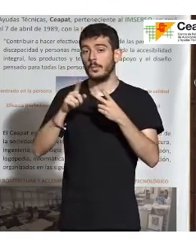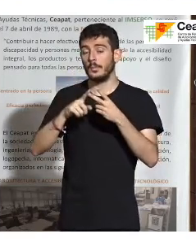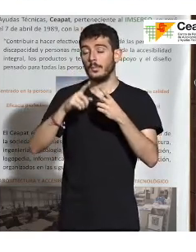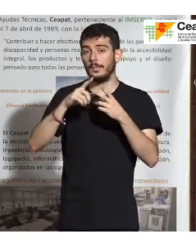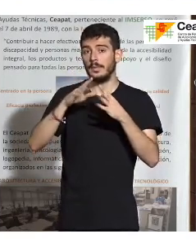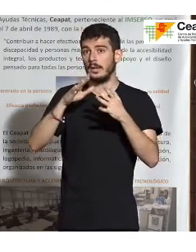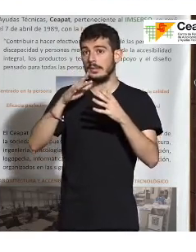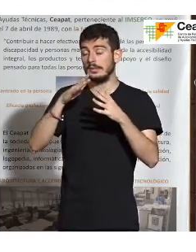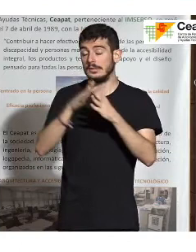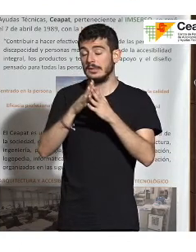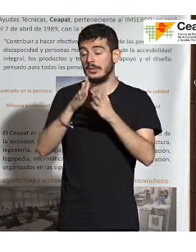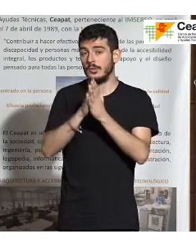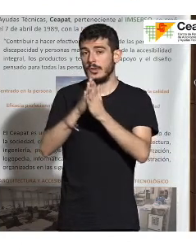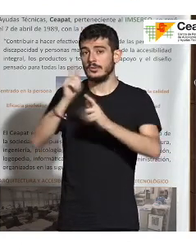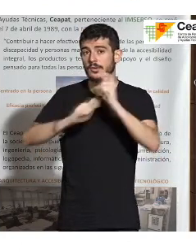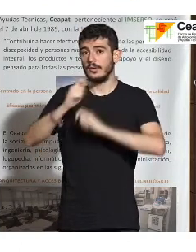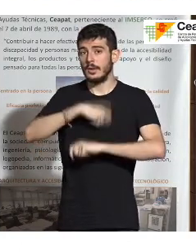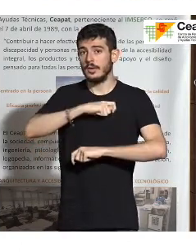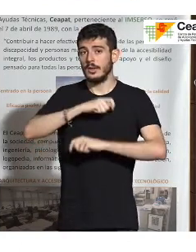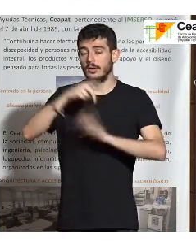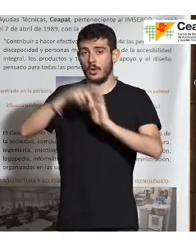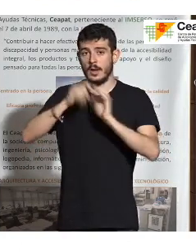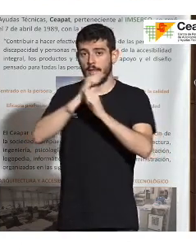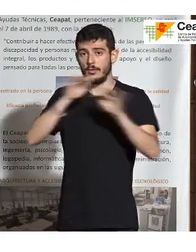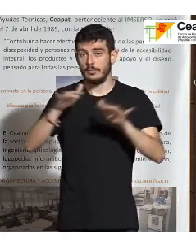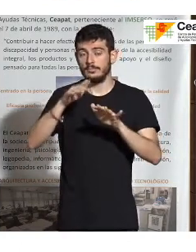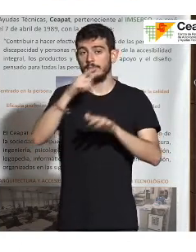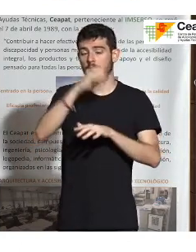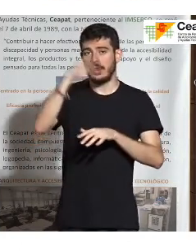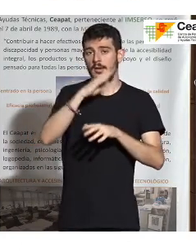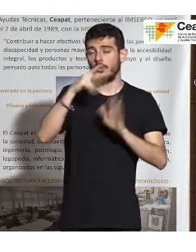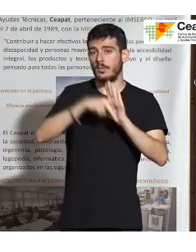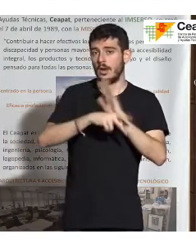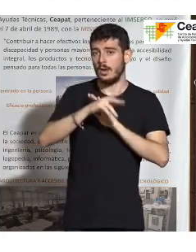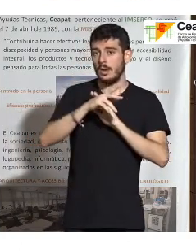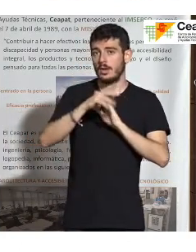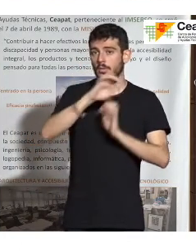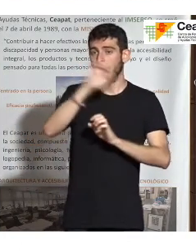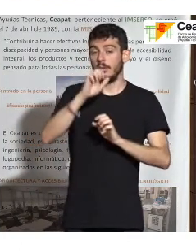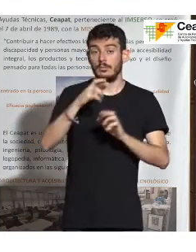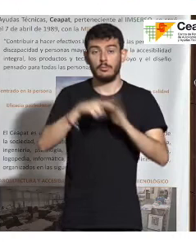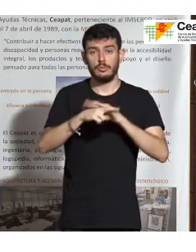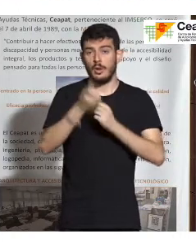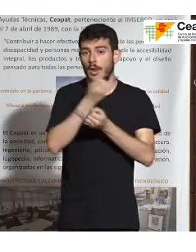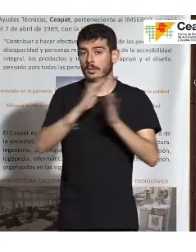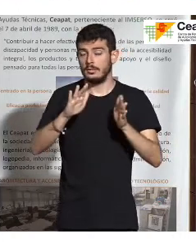os recomiendo que os registréis en ese curso, que es gratuito y lo podéis seguir perfectamente.